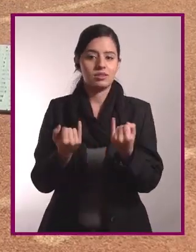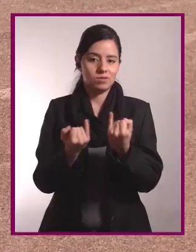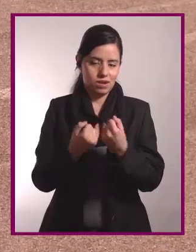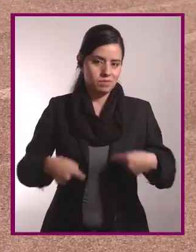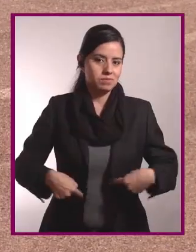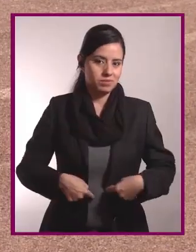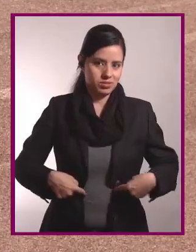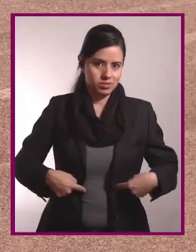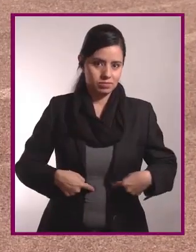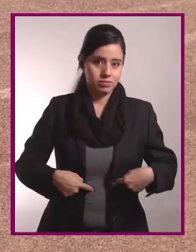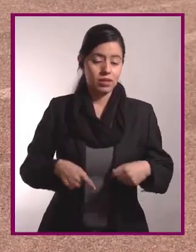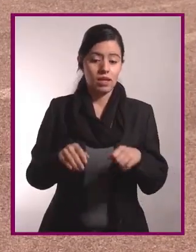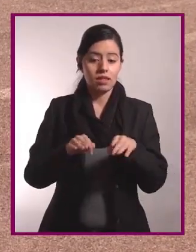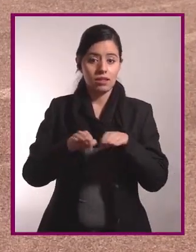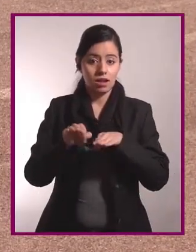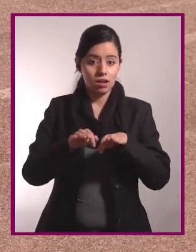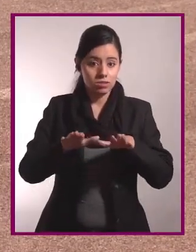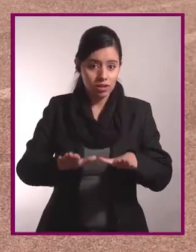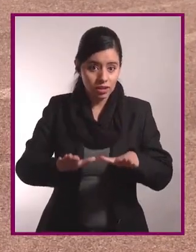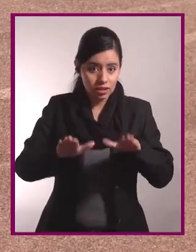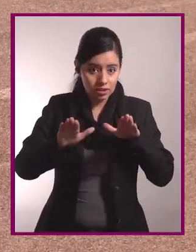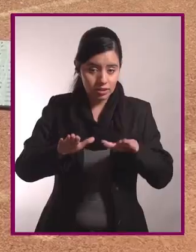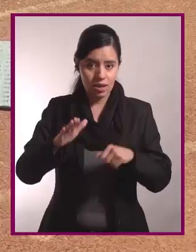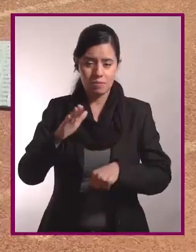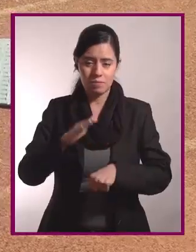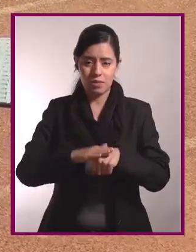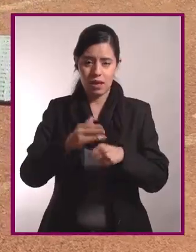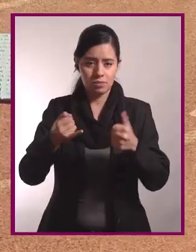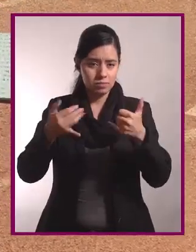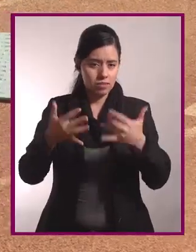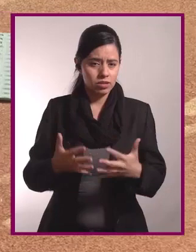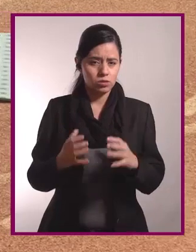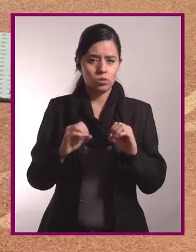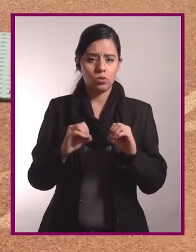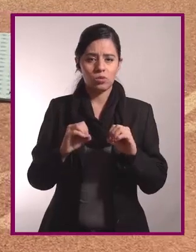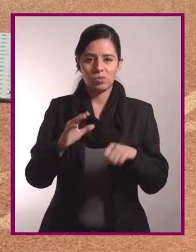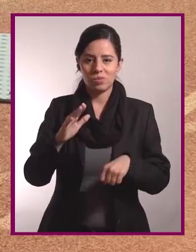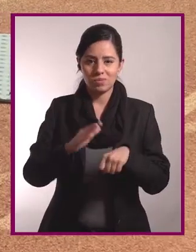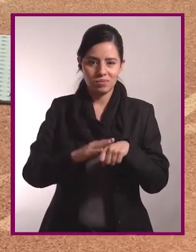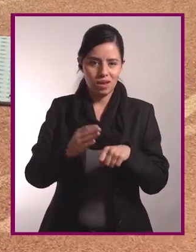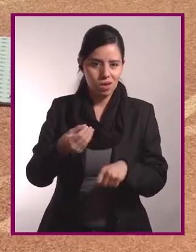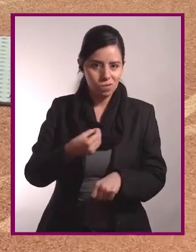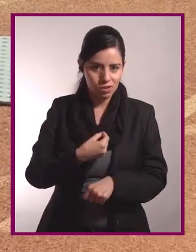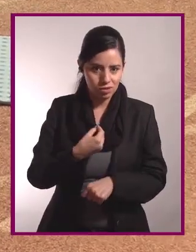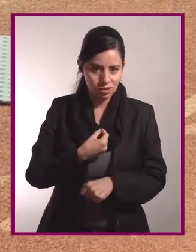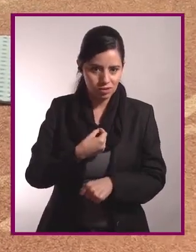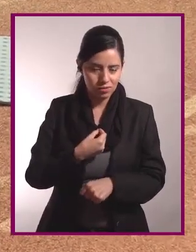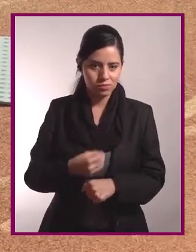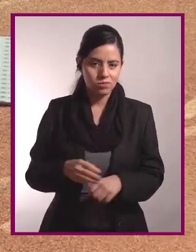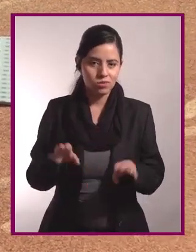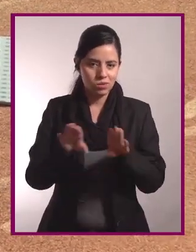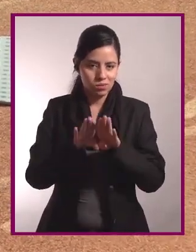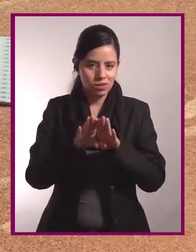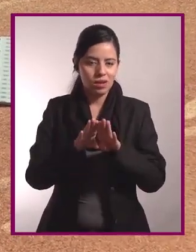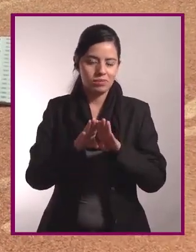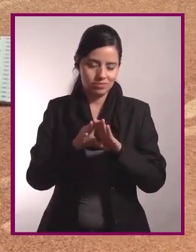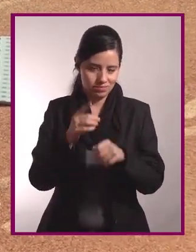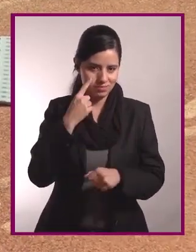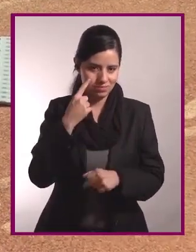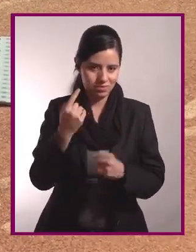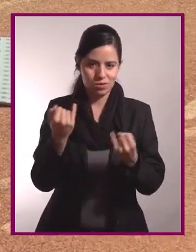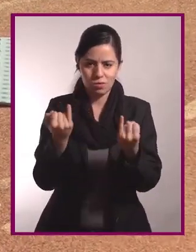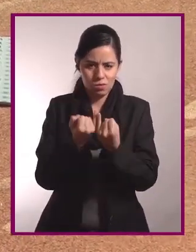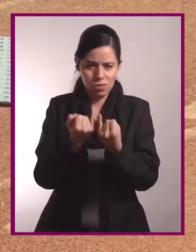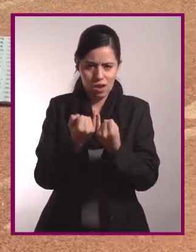hombros, tríceps y bíceps. Un trabajo de lagartijas con más peso, con más resistencia.